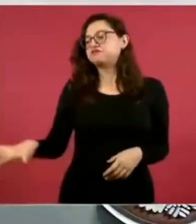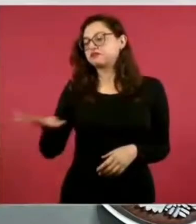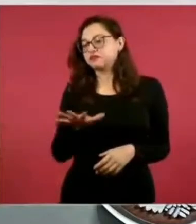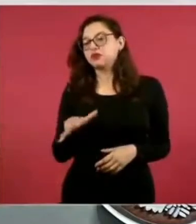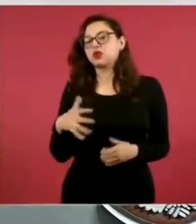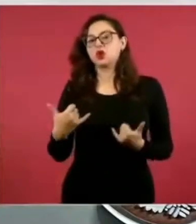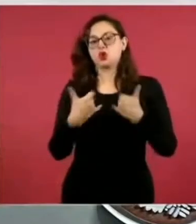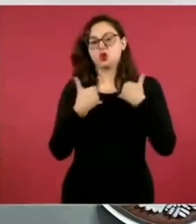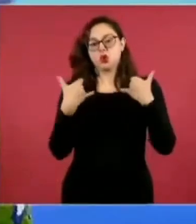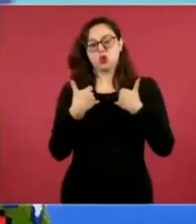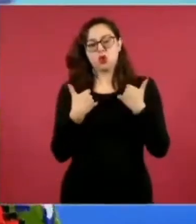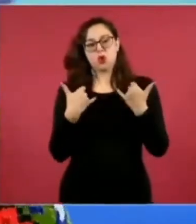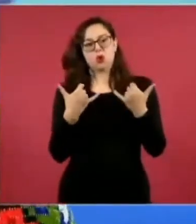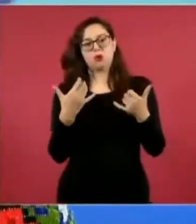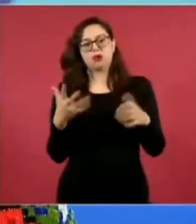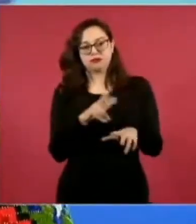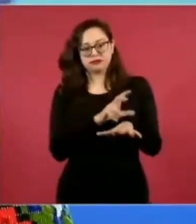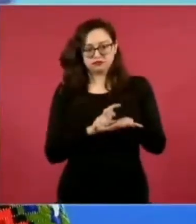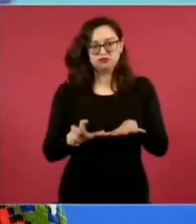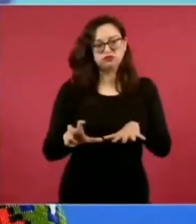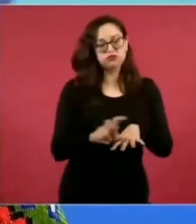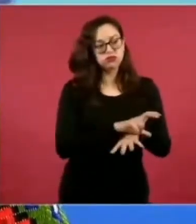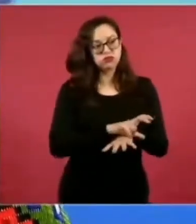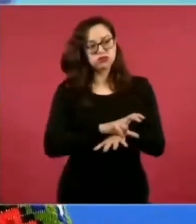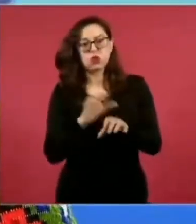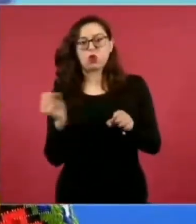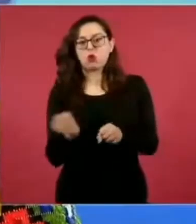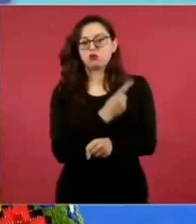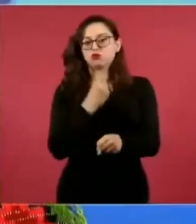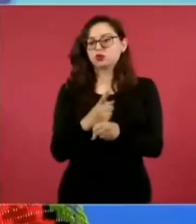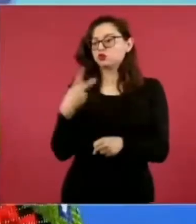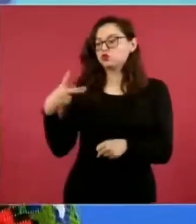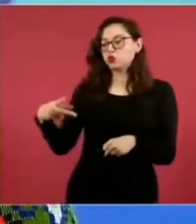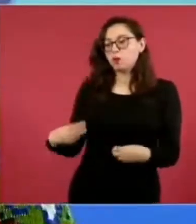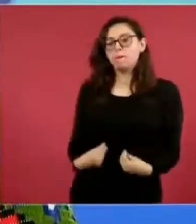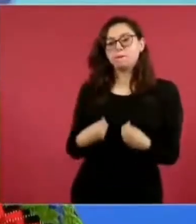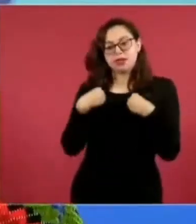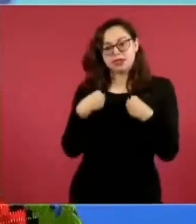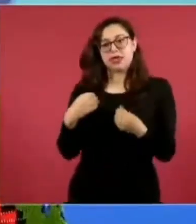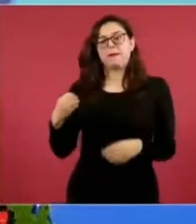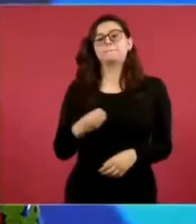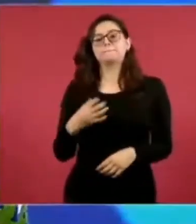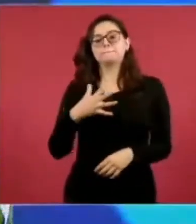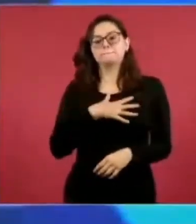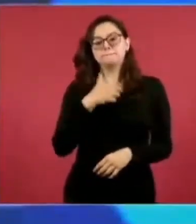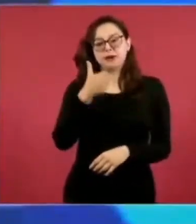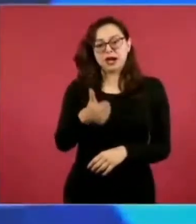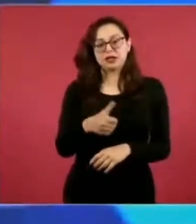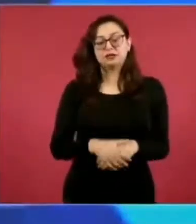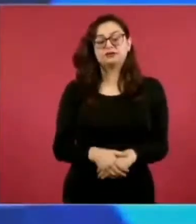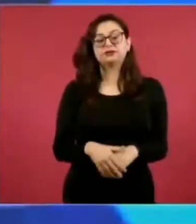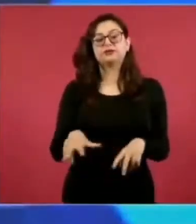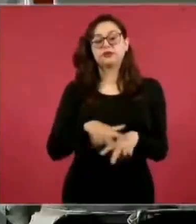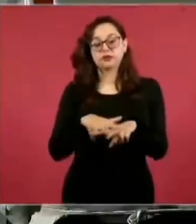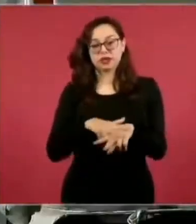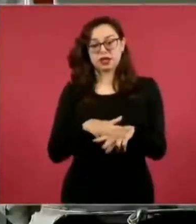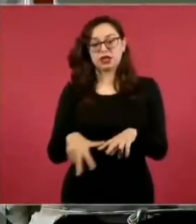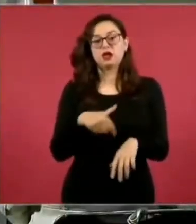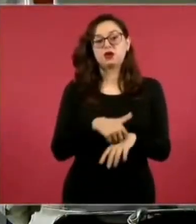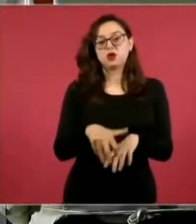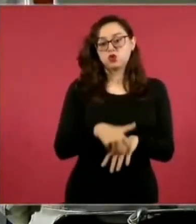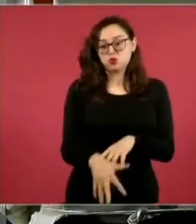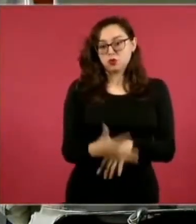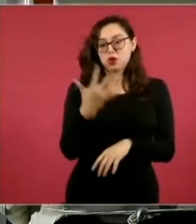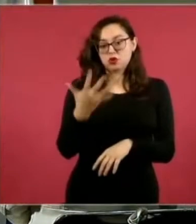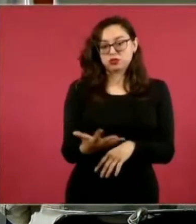cerca el Tren Maya como un proyecto de bienestar para sus vidas. Y en el tramo cinco, el que estamos hablando el día de hoy, como ustedes saben, va